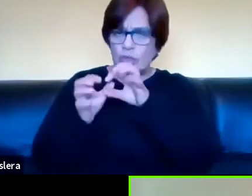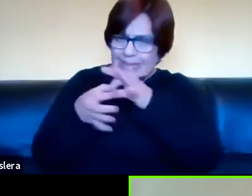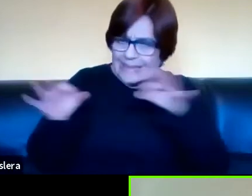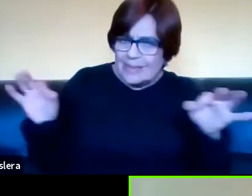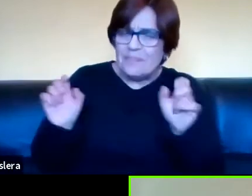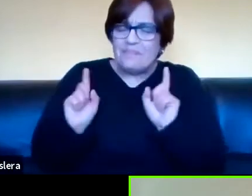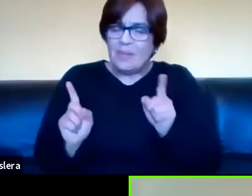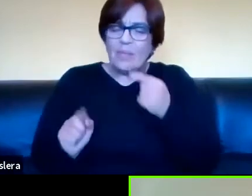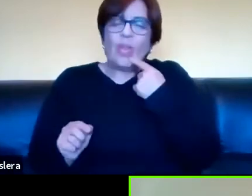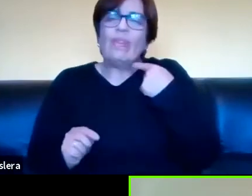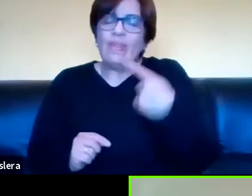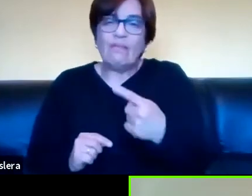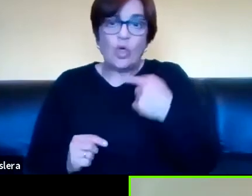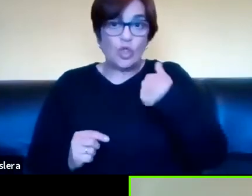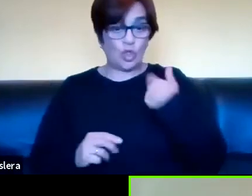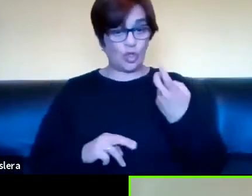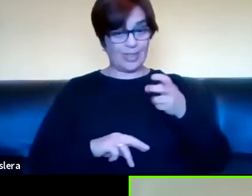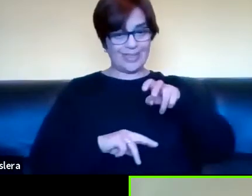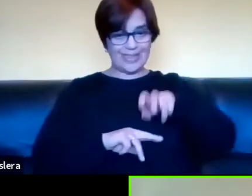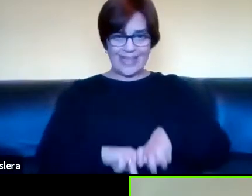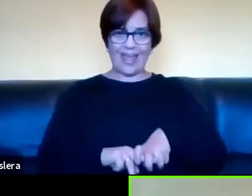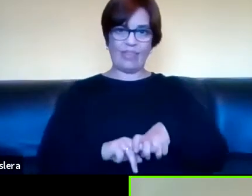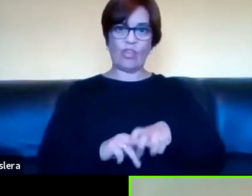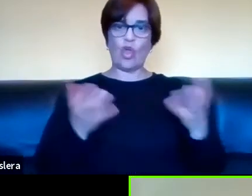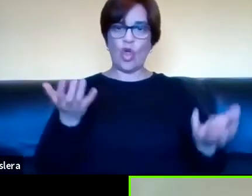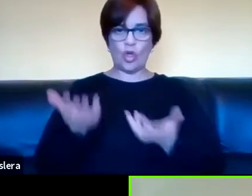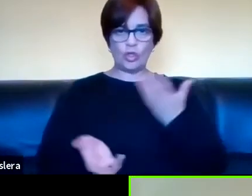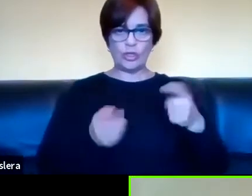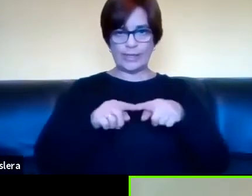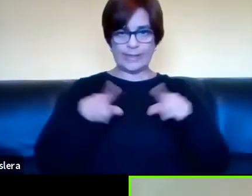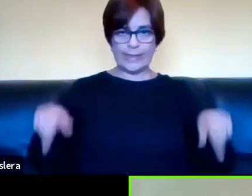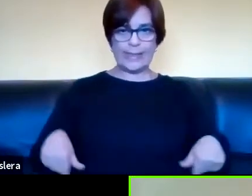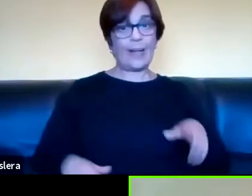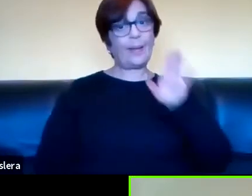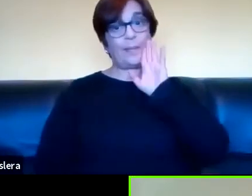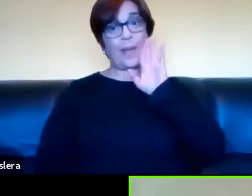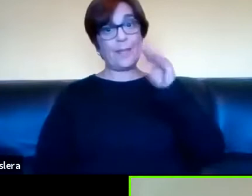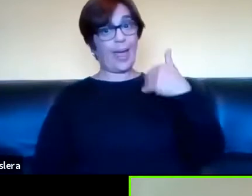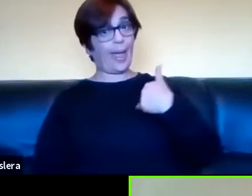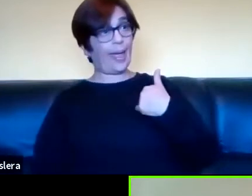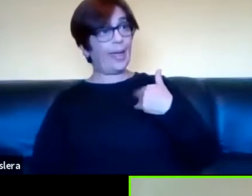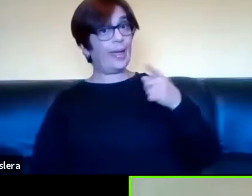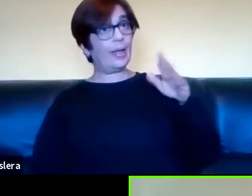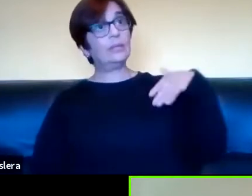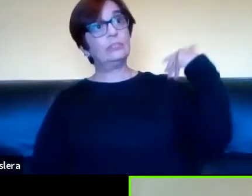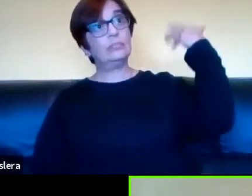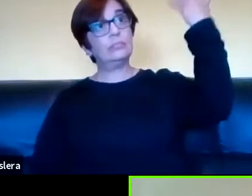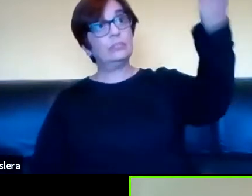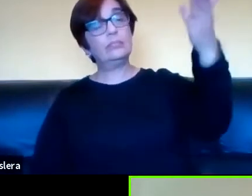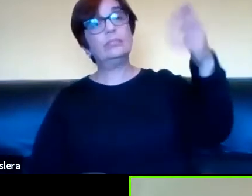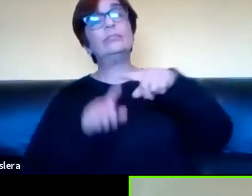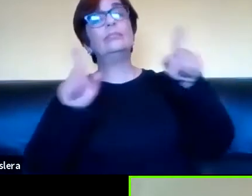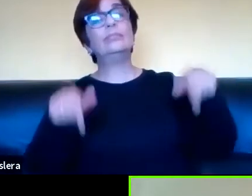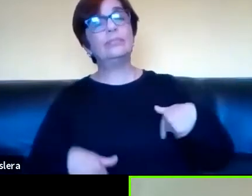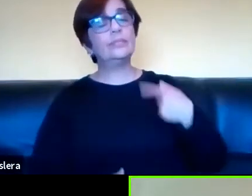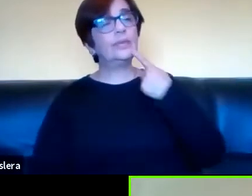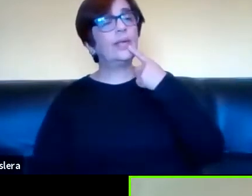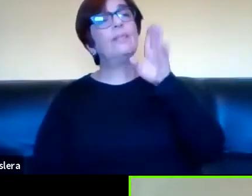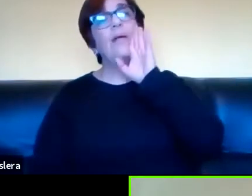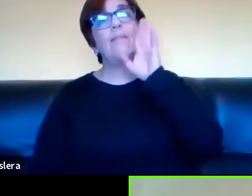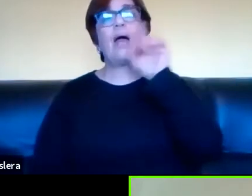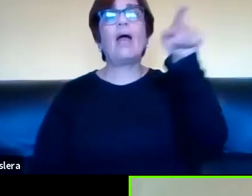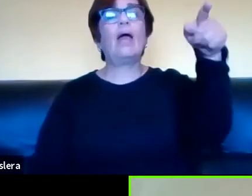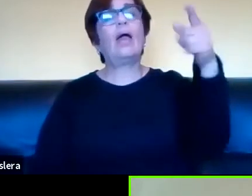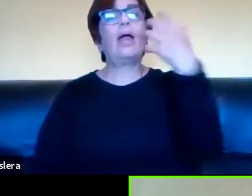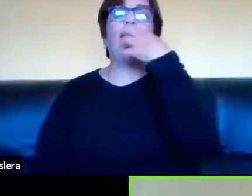mismo tengo que decir estoy sentado en la cocina mi madre está en el otro cuarto y mi madre del otro